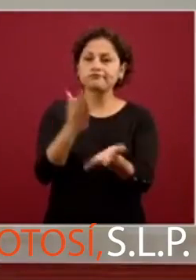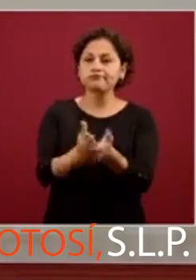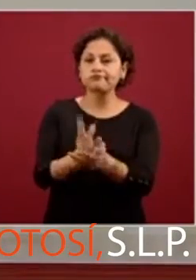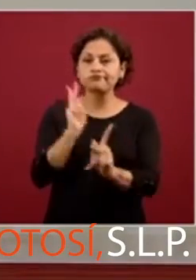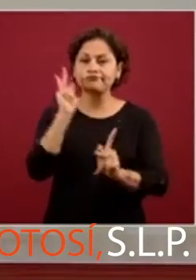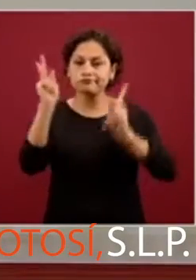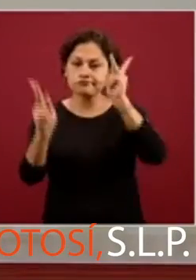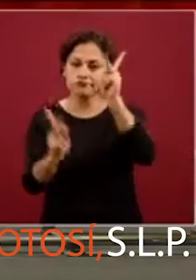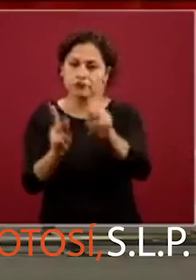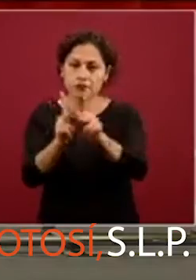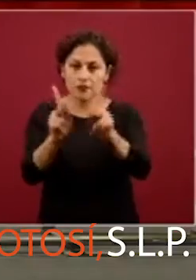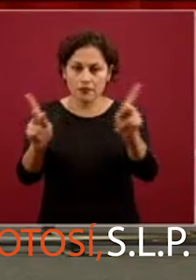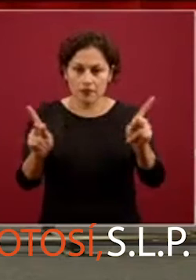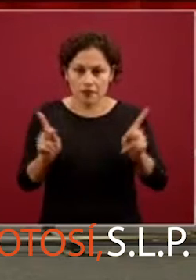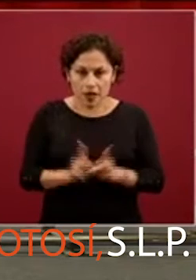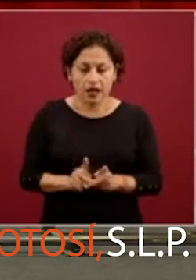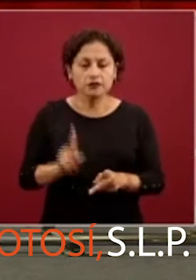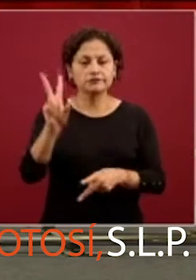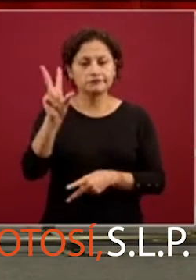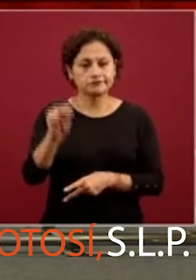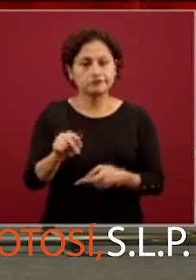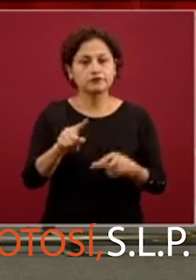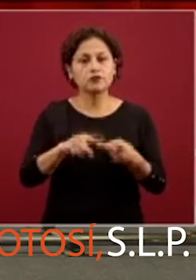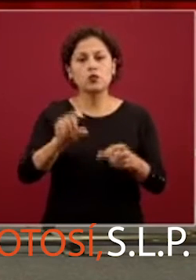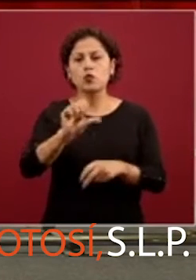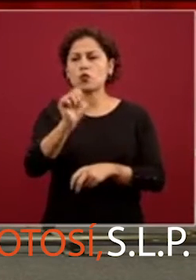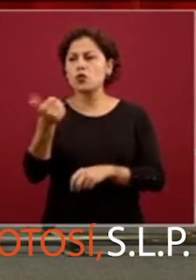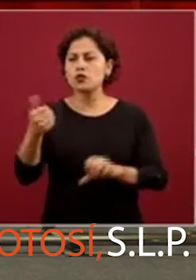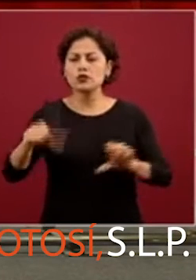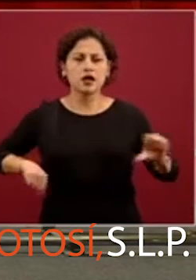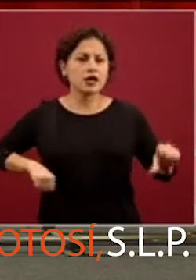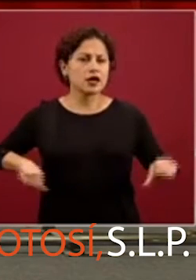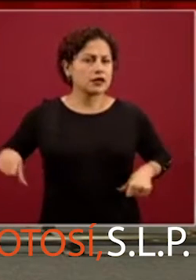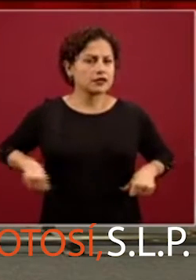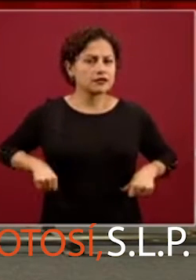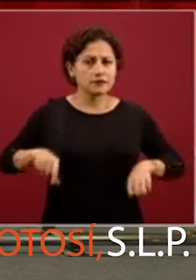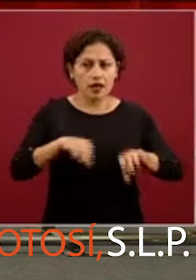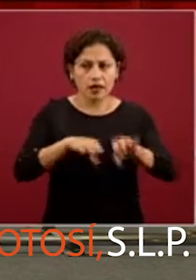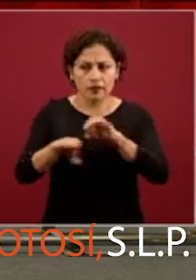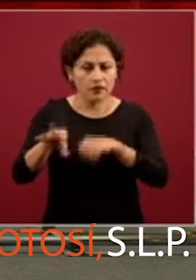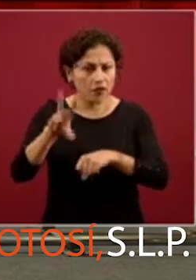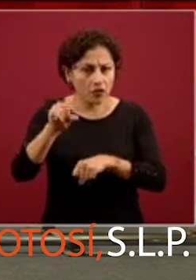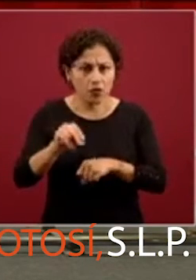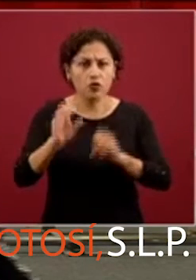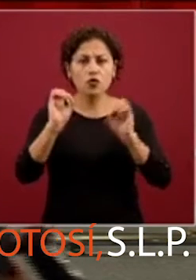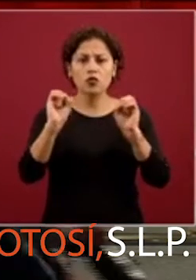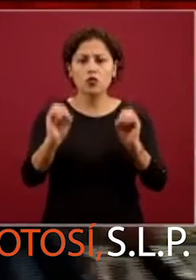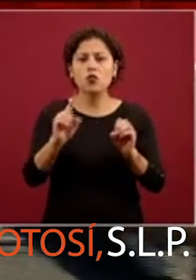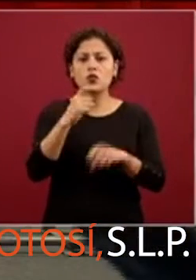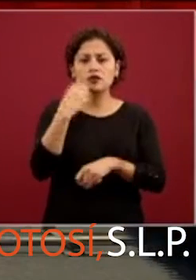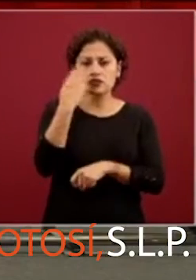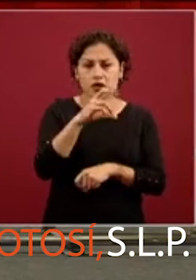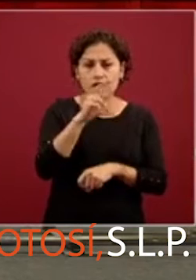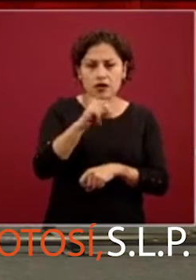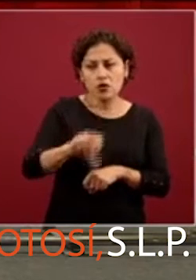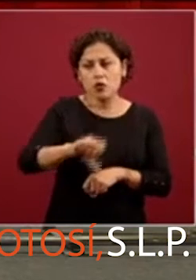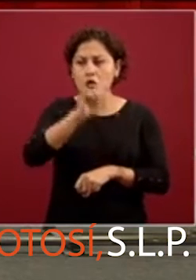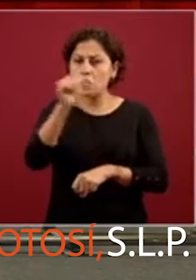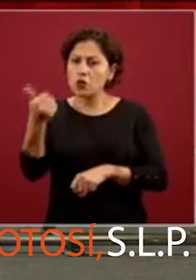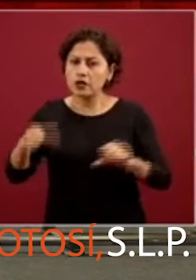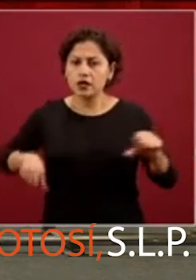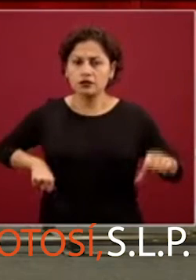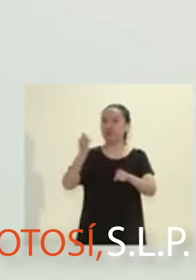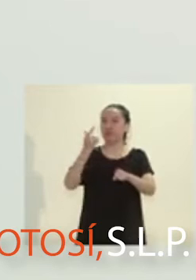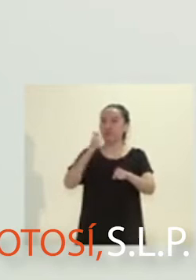siendo la entidad en donde más personas siguen saliendo de casa, según el informe entregado por el médico Ricardo Cortés Alcalá. Por su parte,